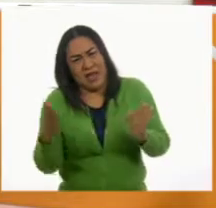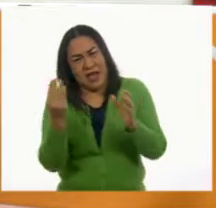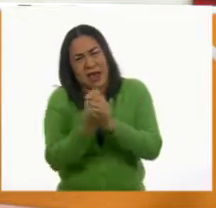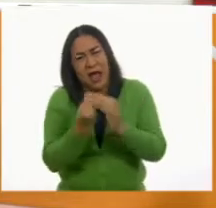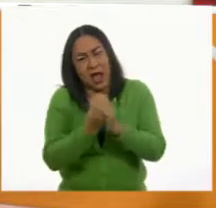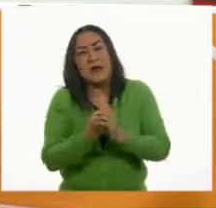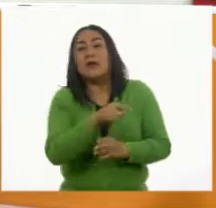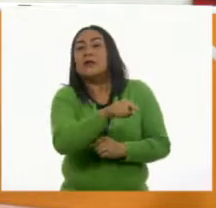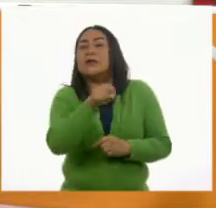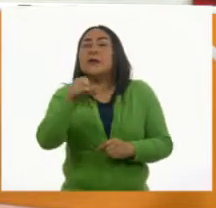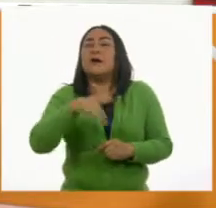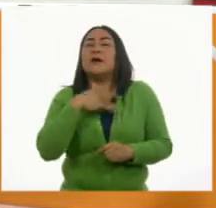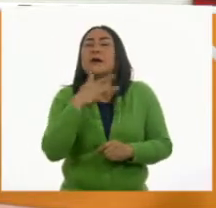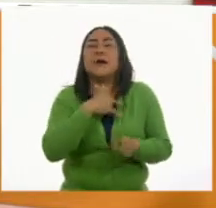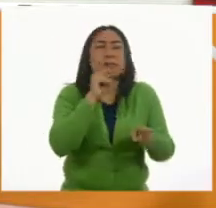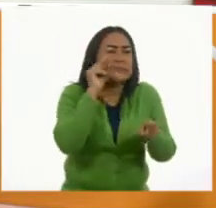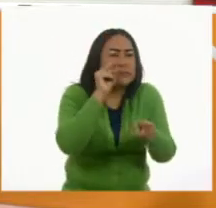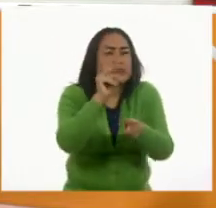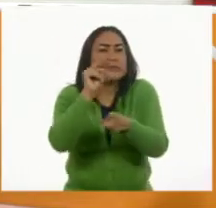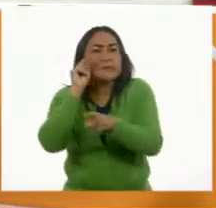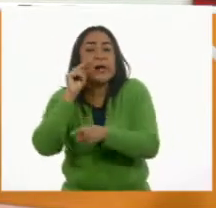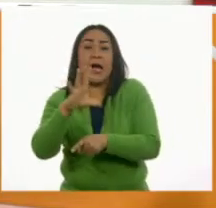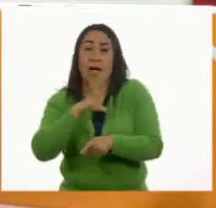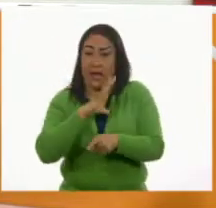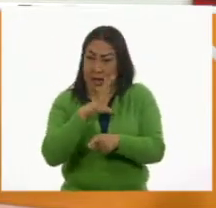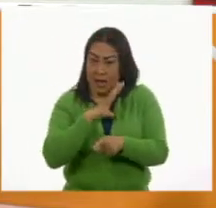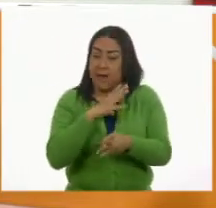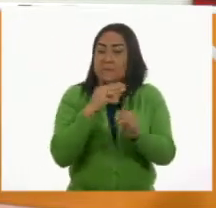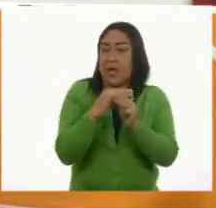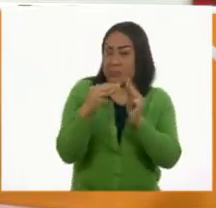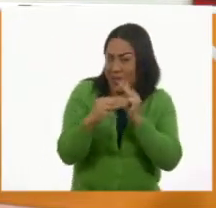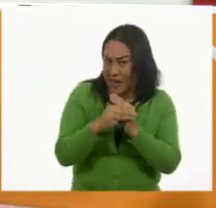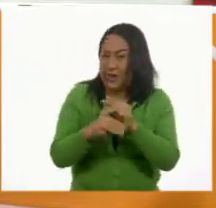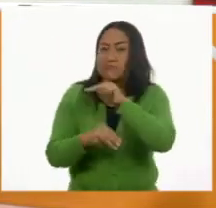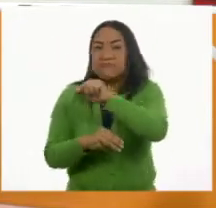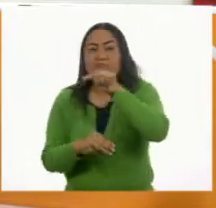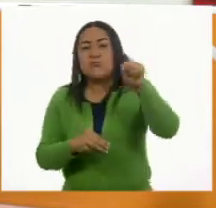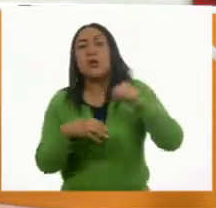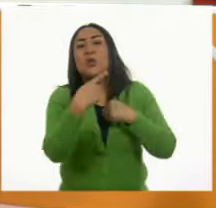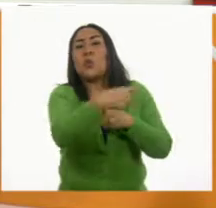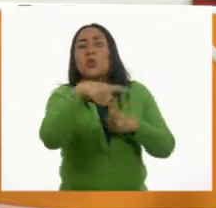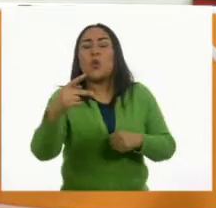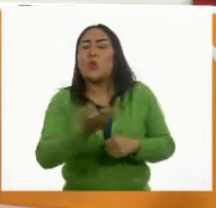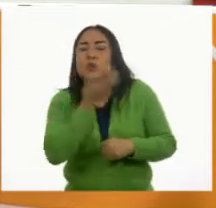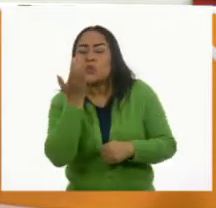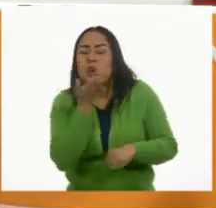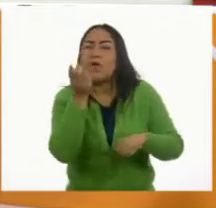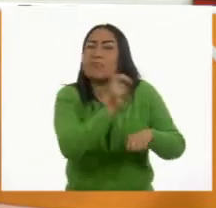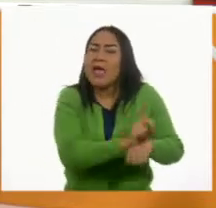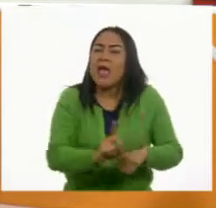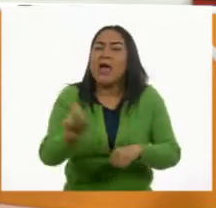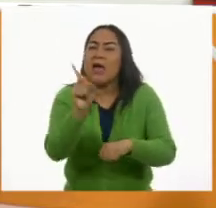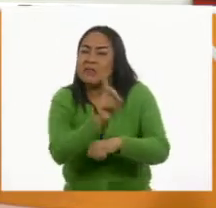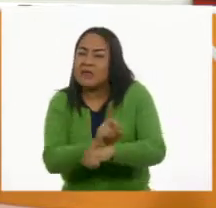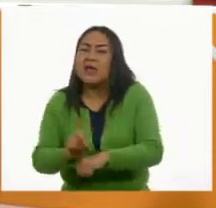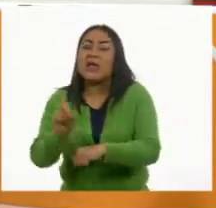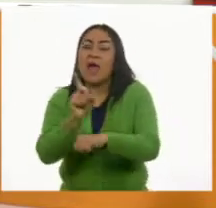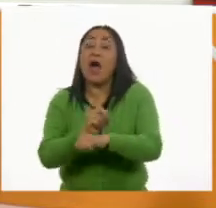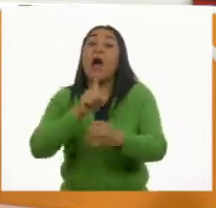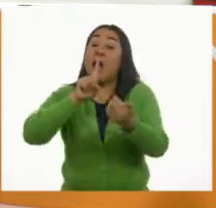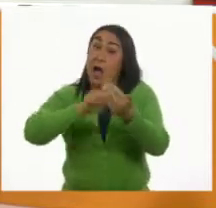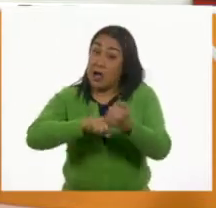que va a haber muchos aparatos que nosotros usamos de manera cotidiana, pero que, ¿qué creen? Tienen sus